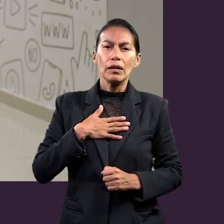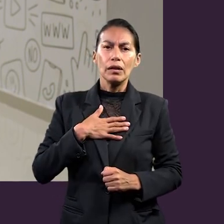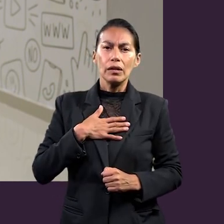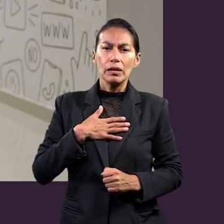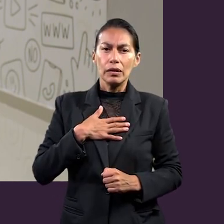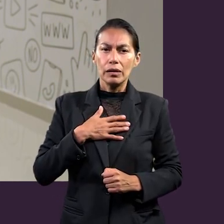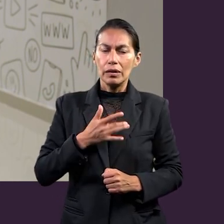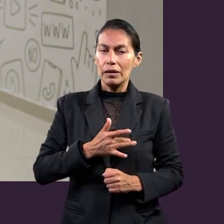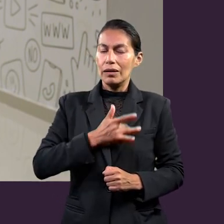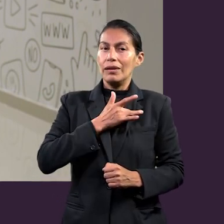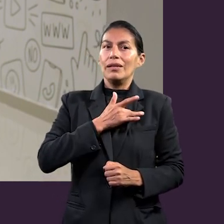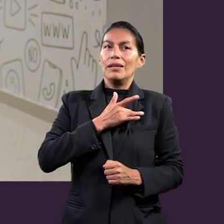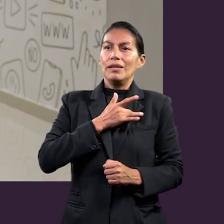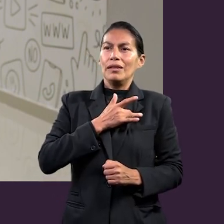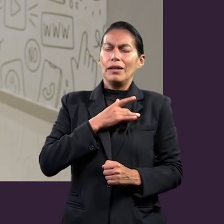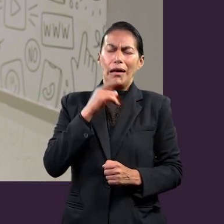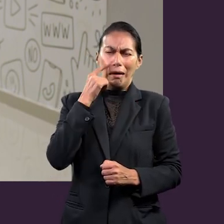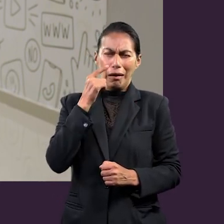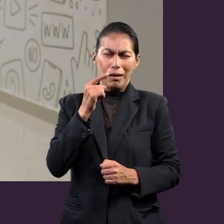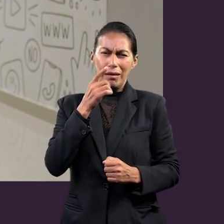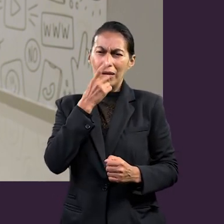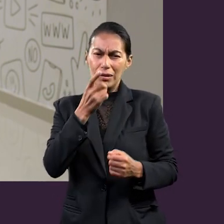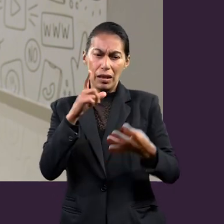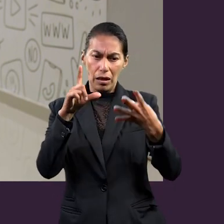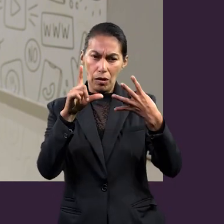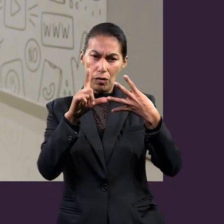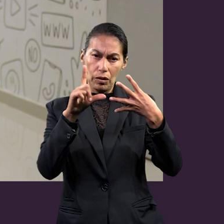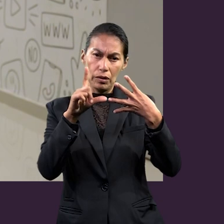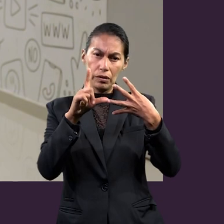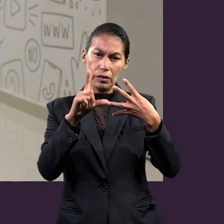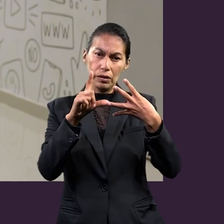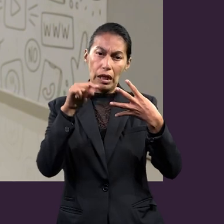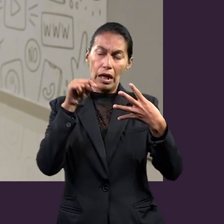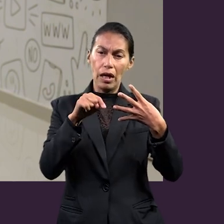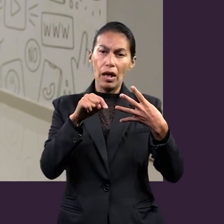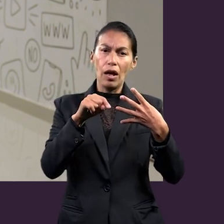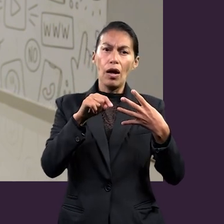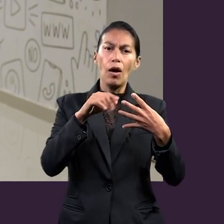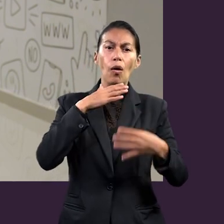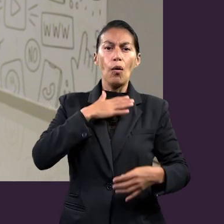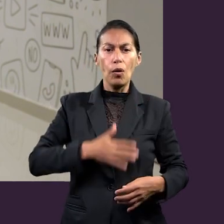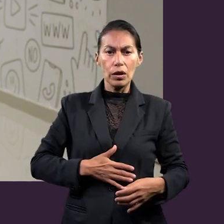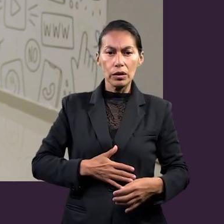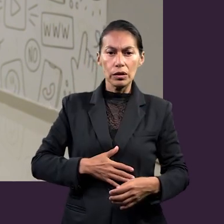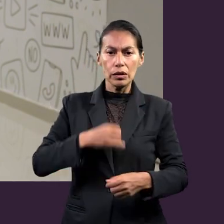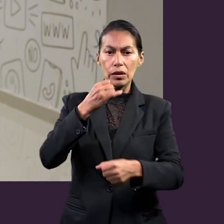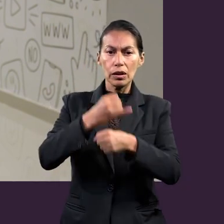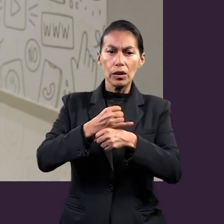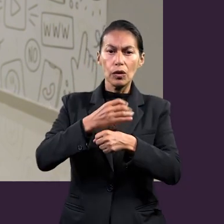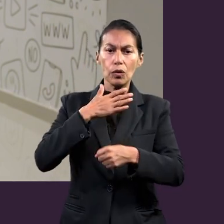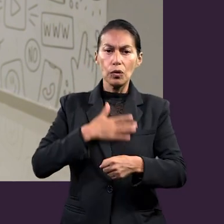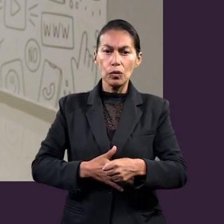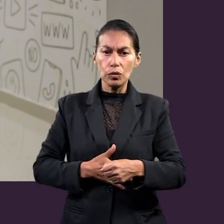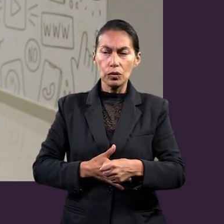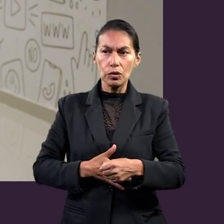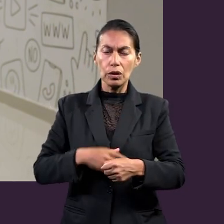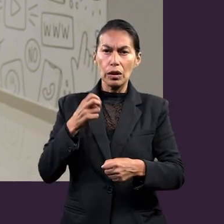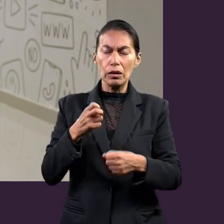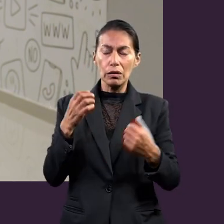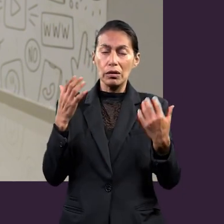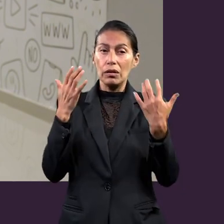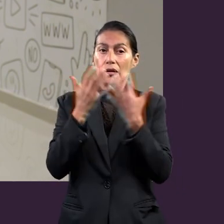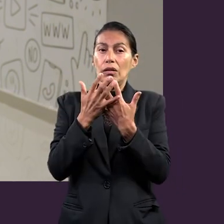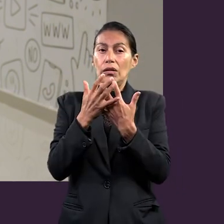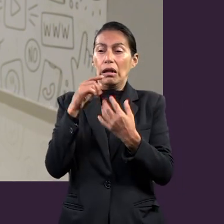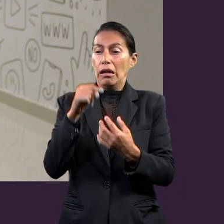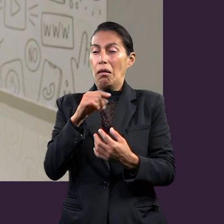impresiona es el caso de Lucas, donde dice que hay un juez injusto y que no hace, no teme a